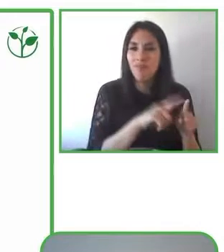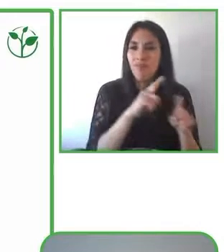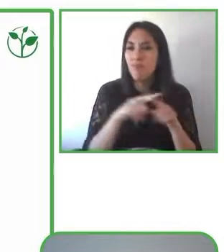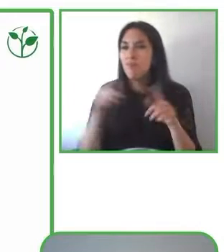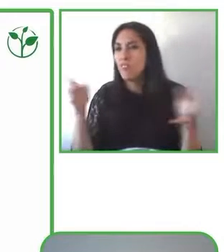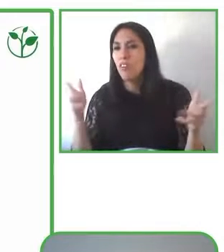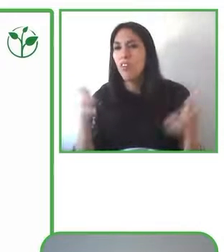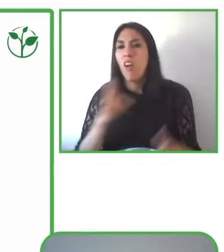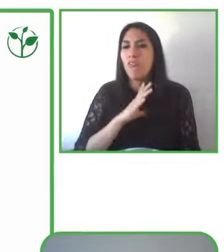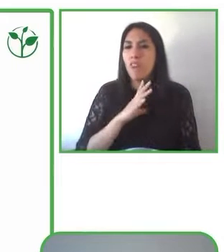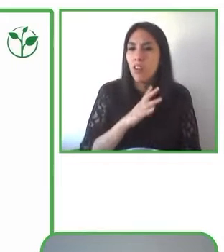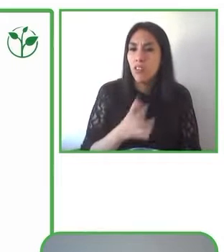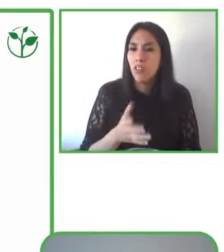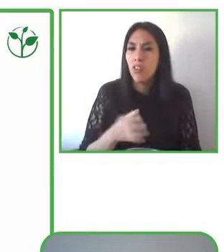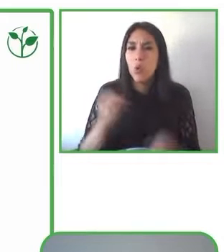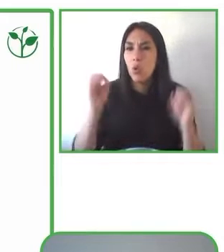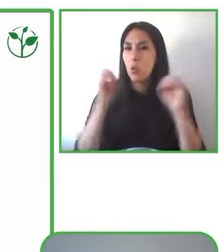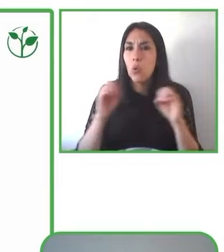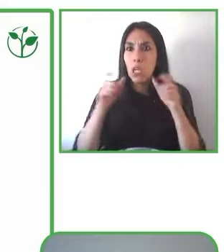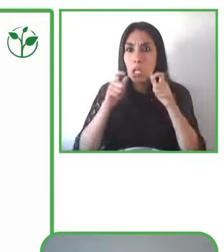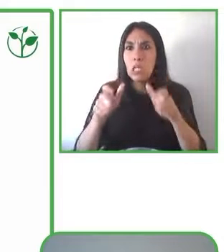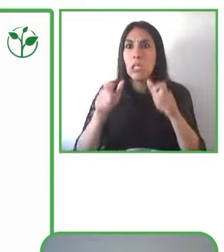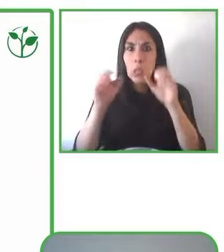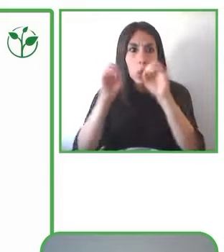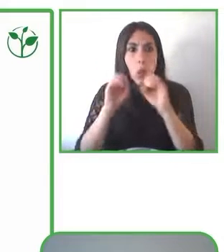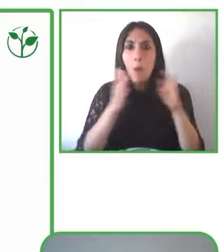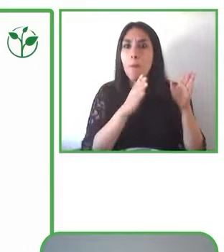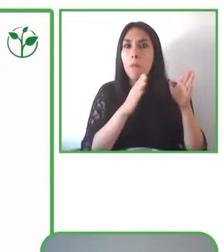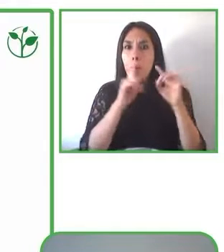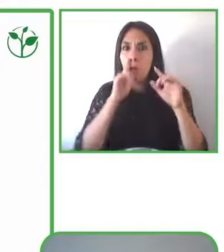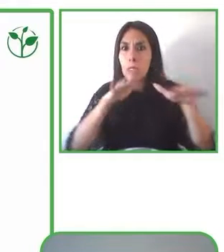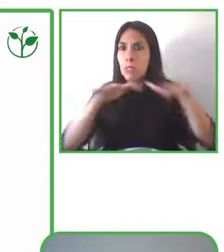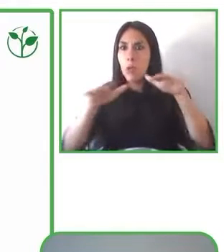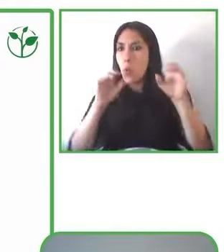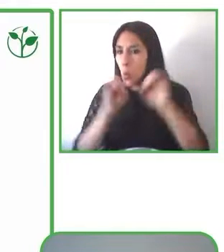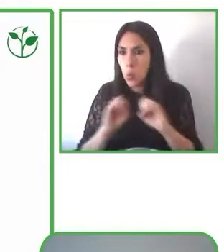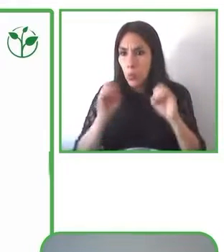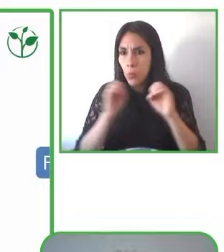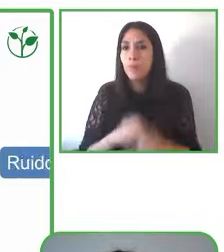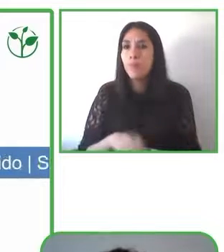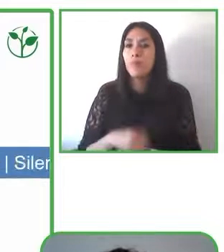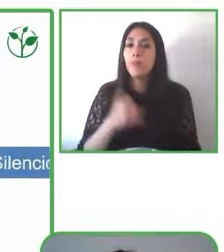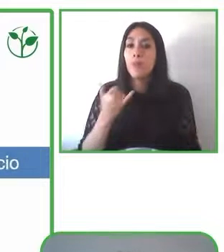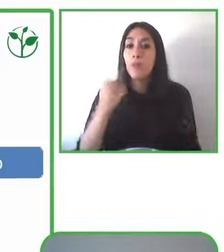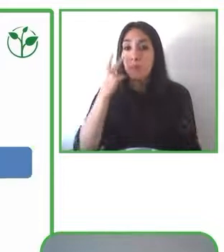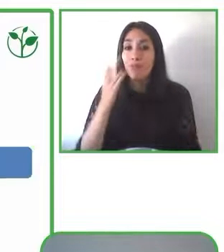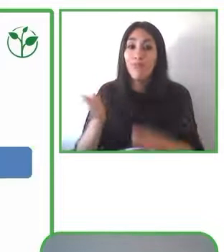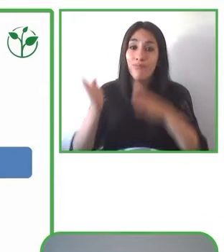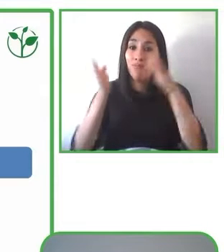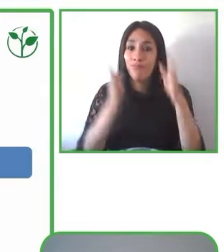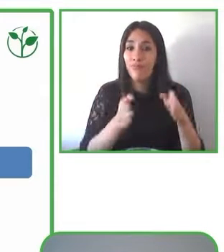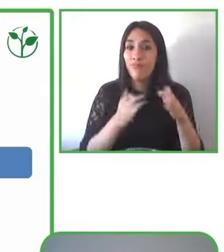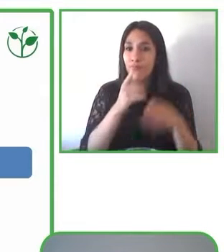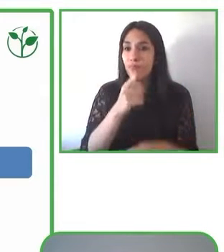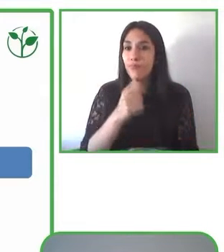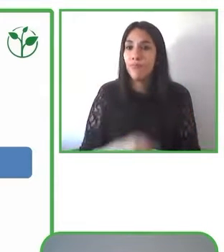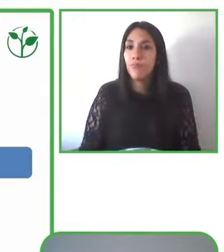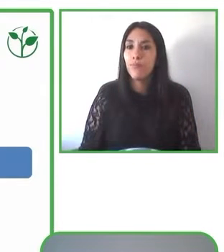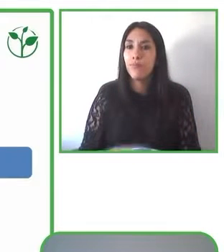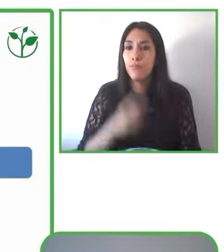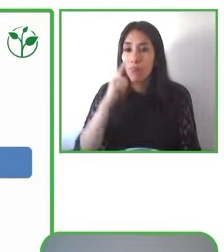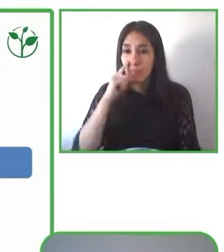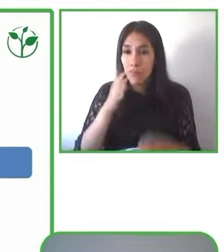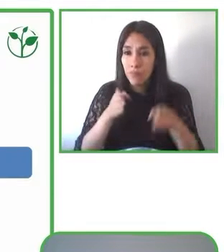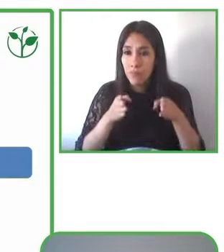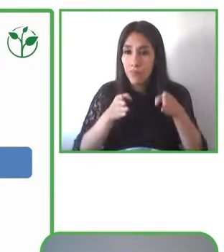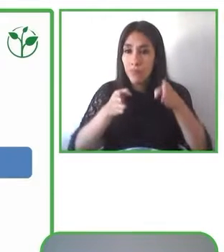Al lado derecho tenemos una imagen de una vereda muy clara, definida, donde